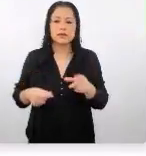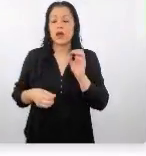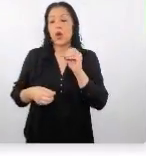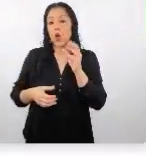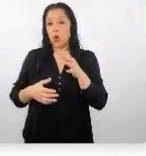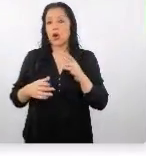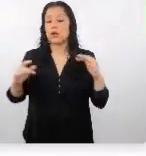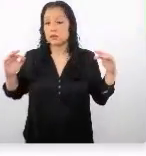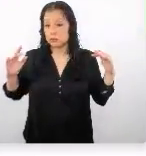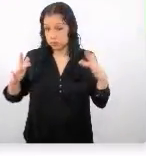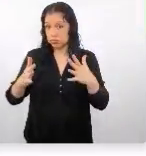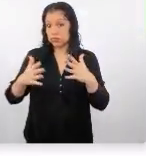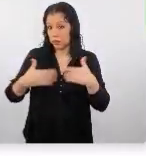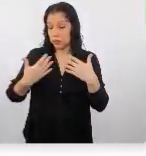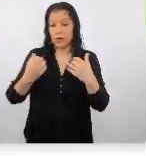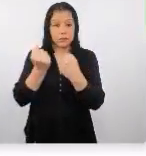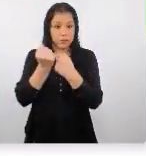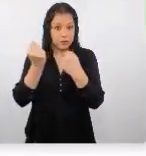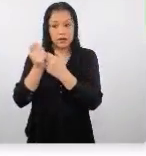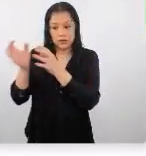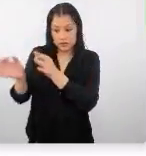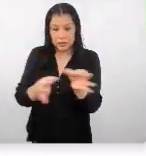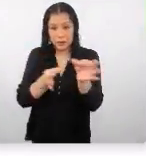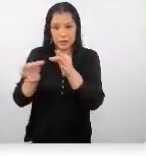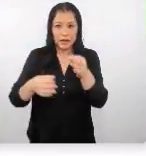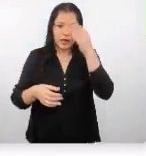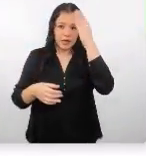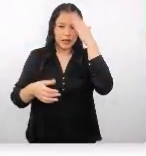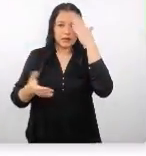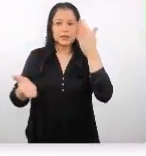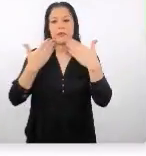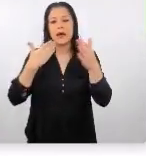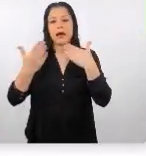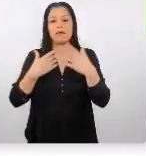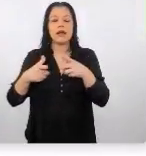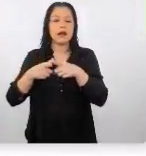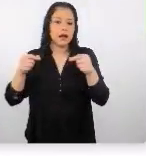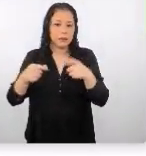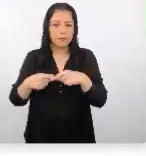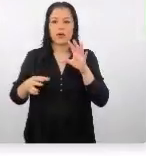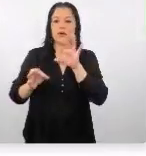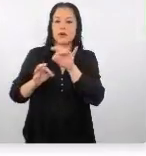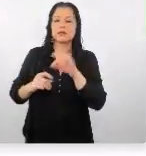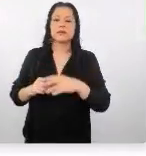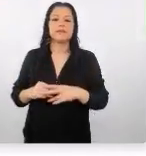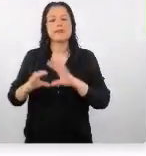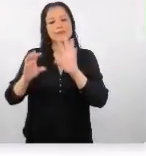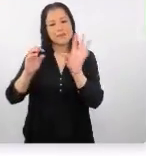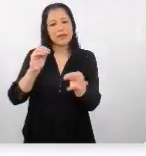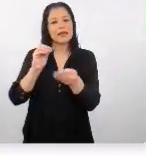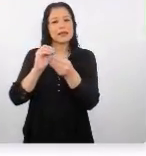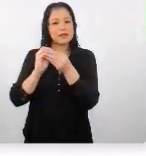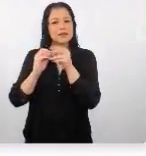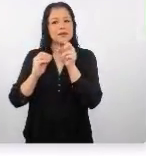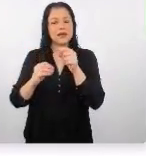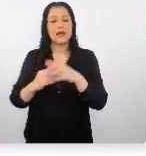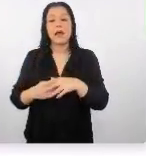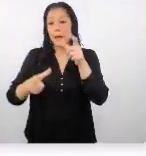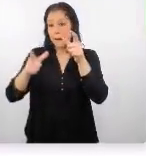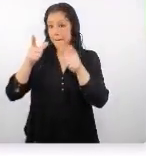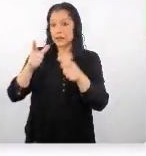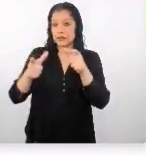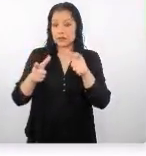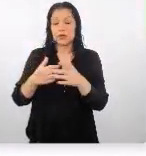asistentes también que puedan tener trasladistas que ya puedan puedan ubicar puedan ubicar ese target esas personas